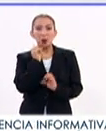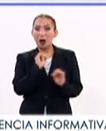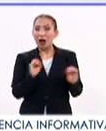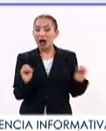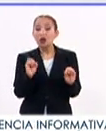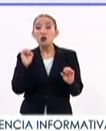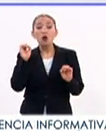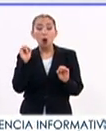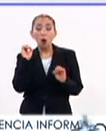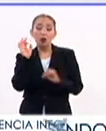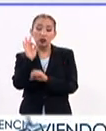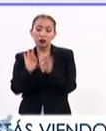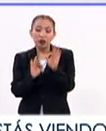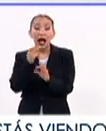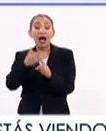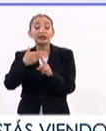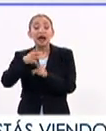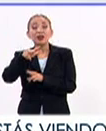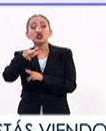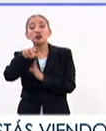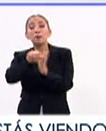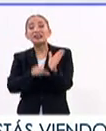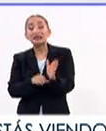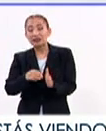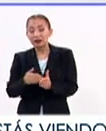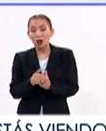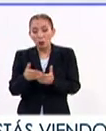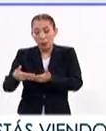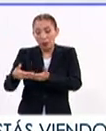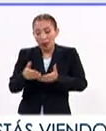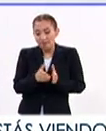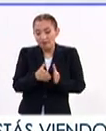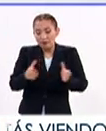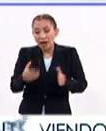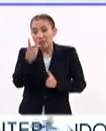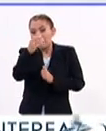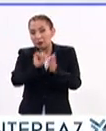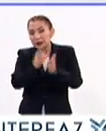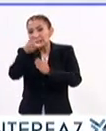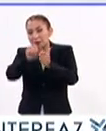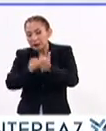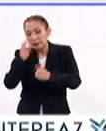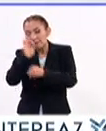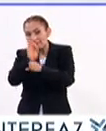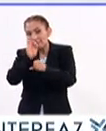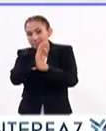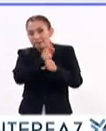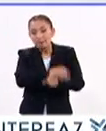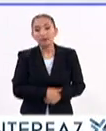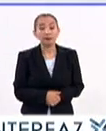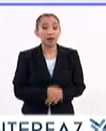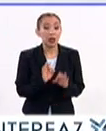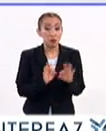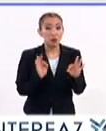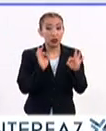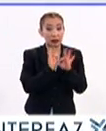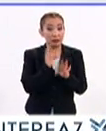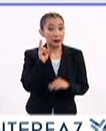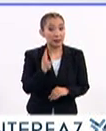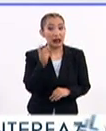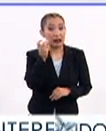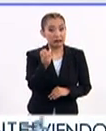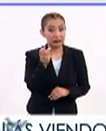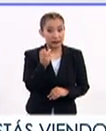seguimiento hasta los 18 meses de edad con estudios cada tres meses. Muy importante, sin duda,